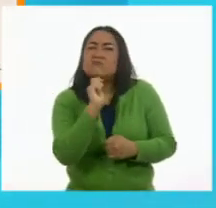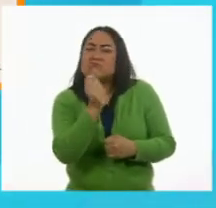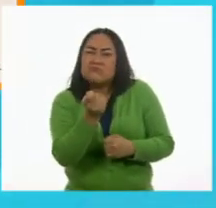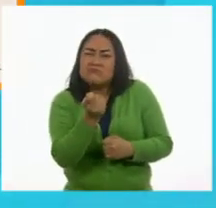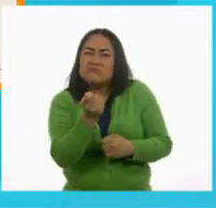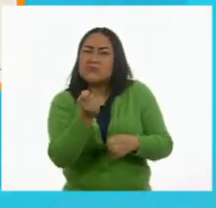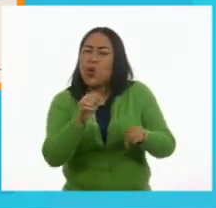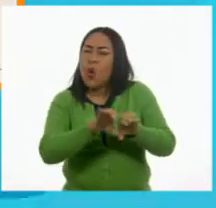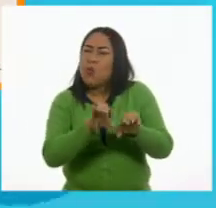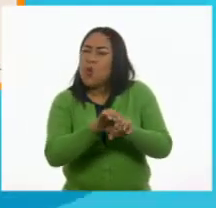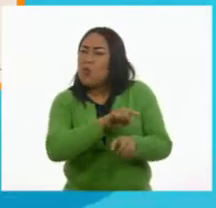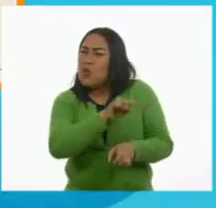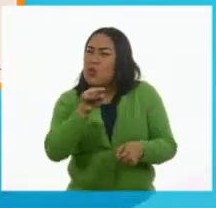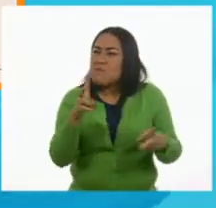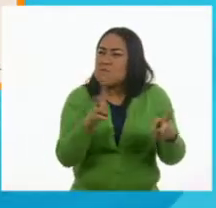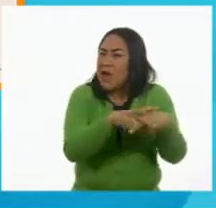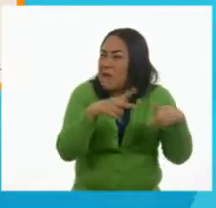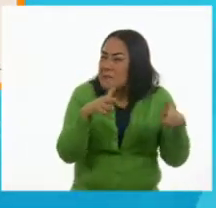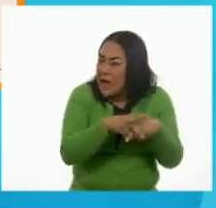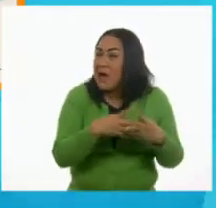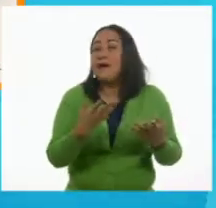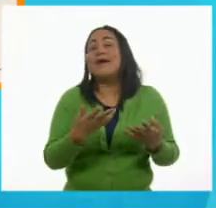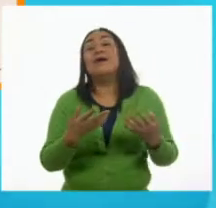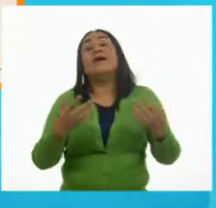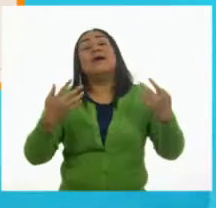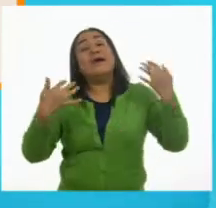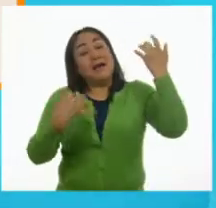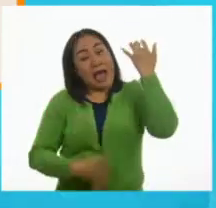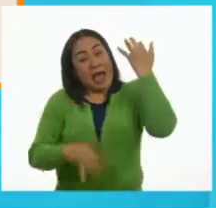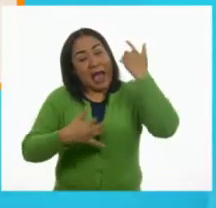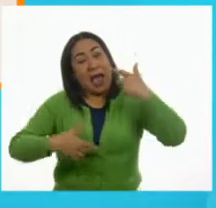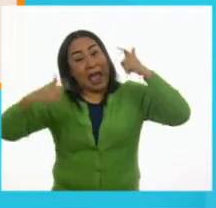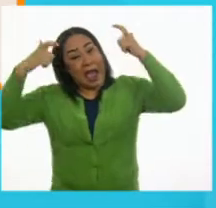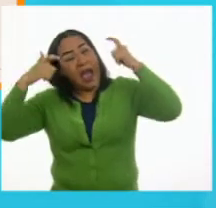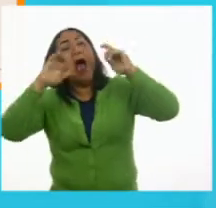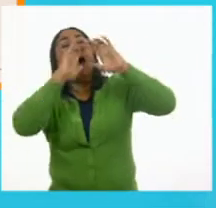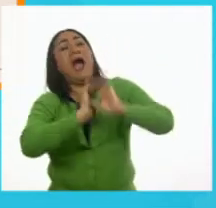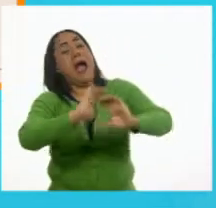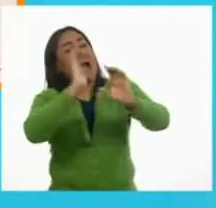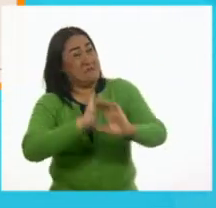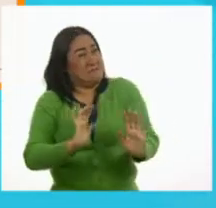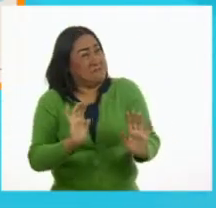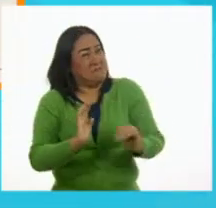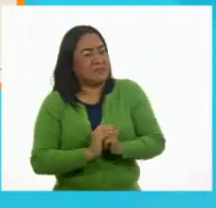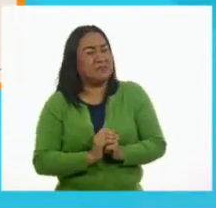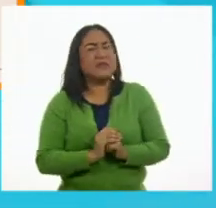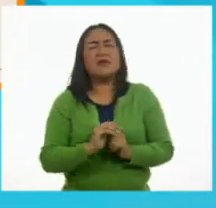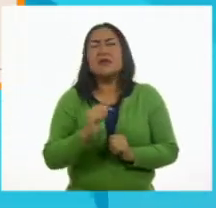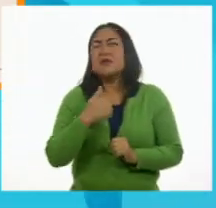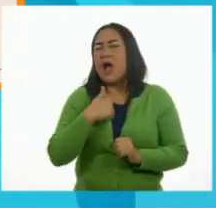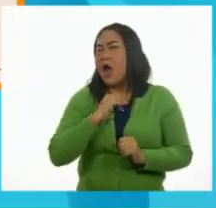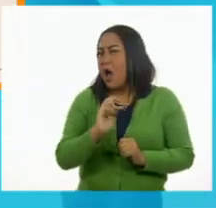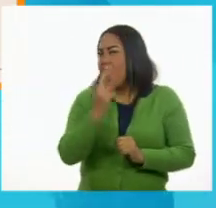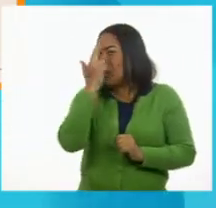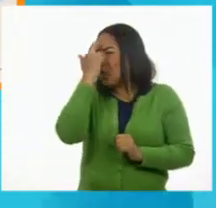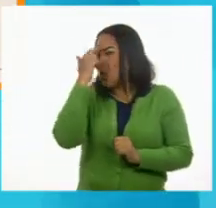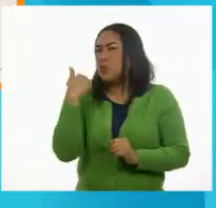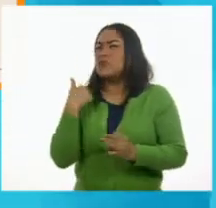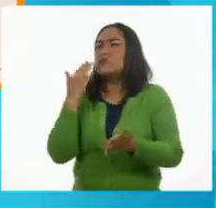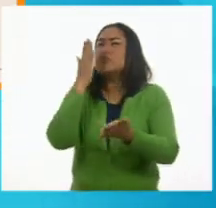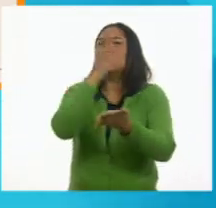y que los mariachis cantan una canción mexicana. Me recuerda cuando fui al monumento